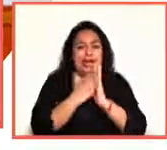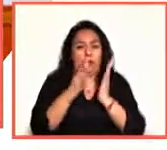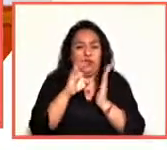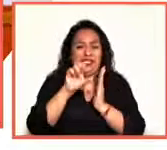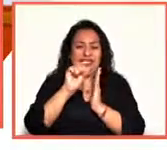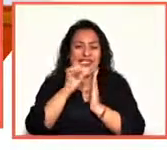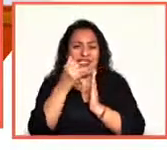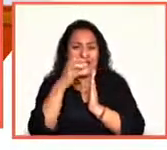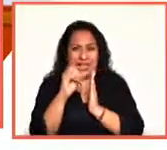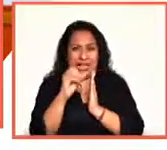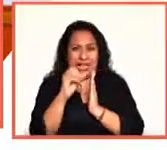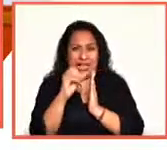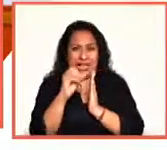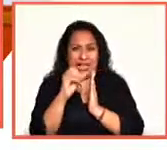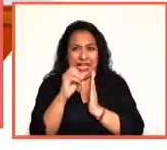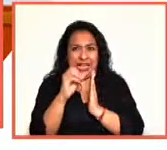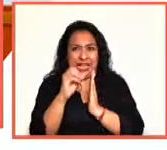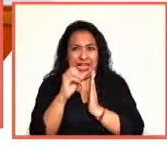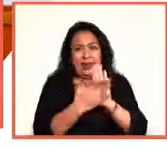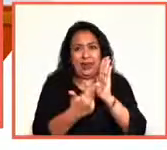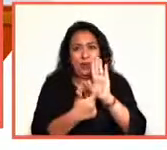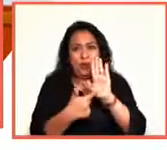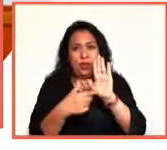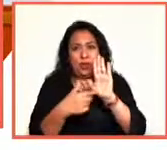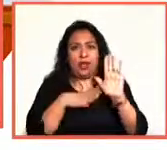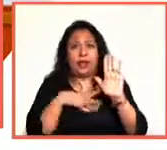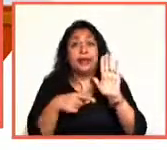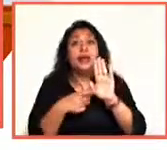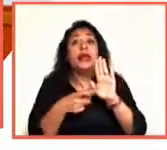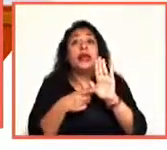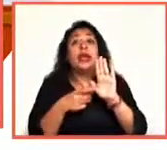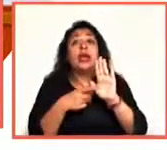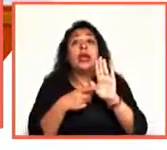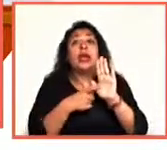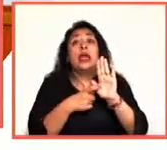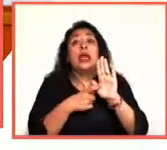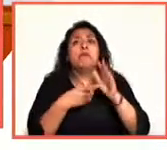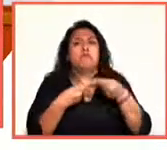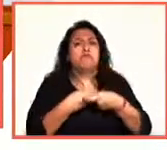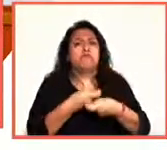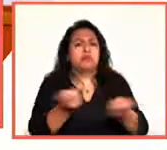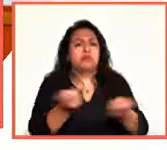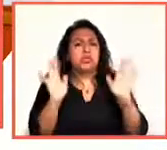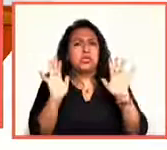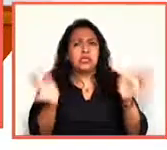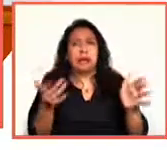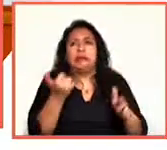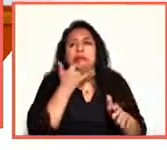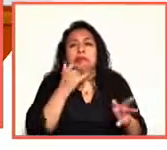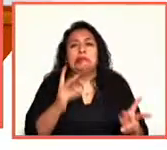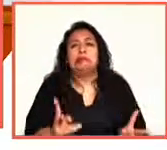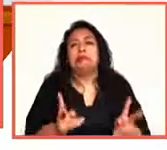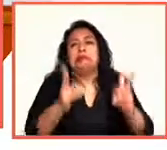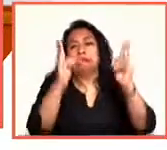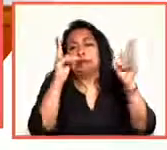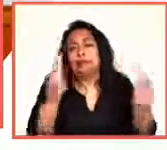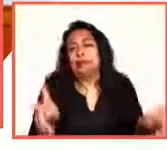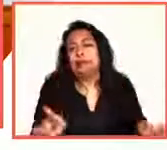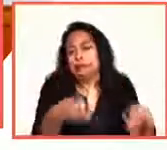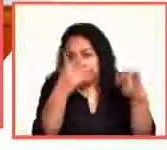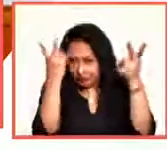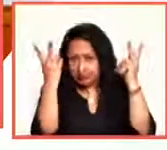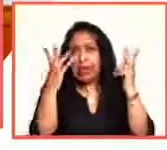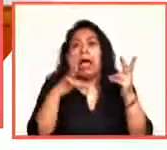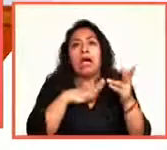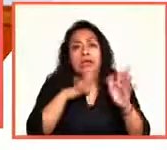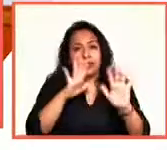en las hojas, aquí tengo el libro, está circulando ya un paréntesis comercial, Laura, en las librerías,